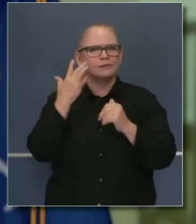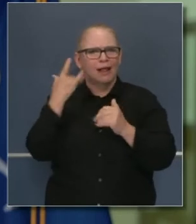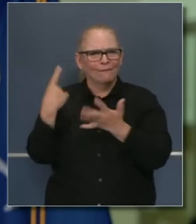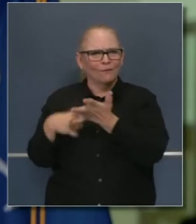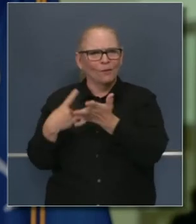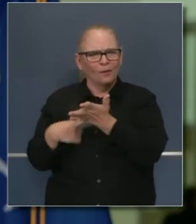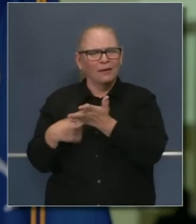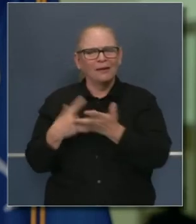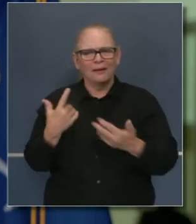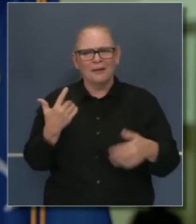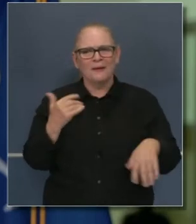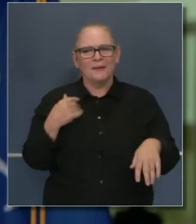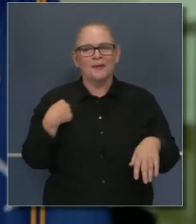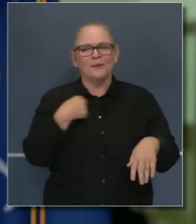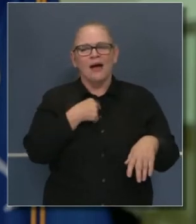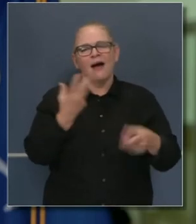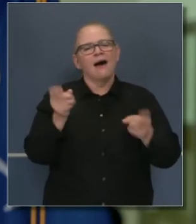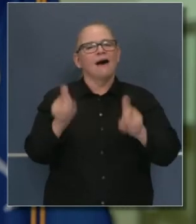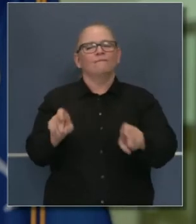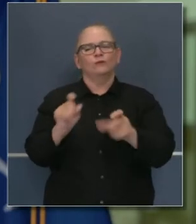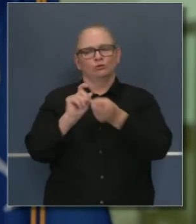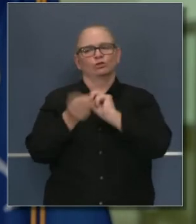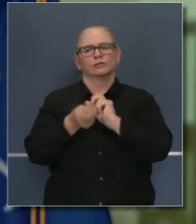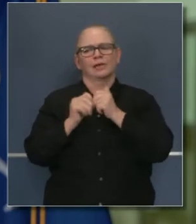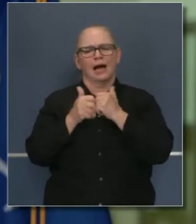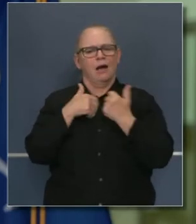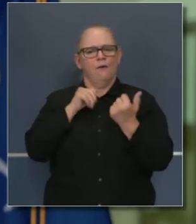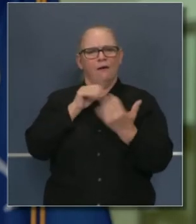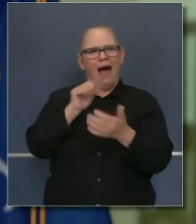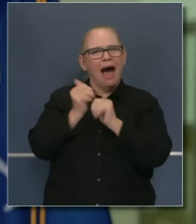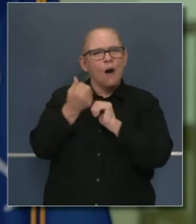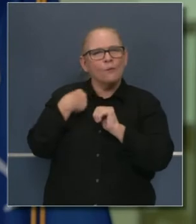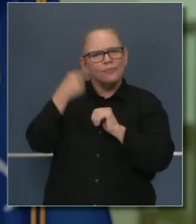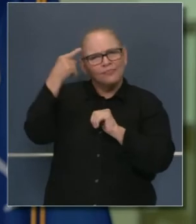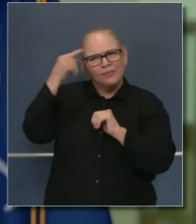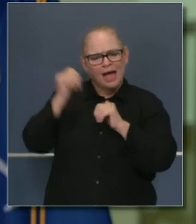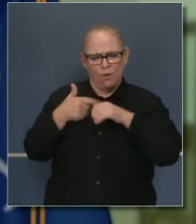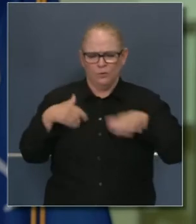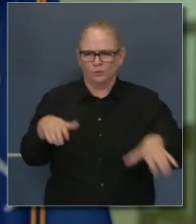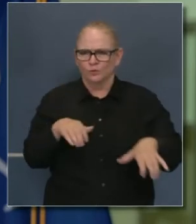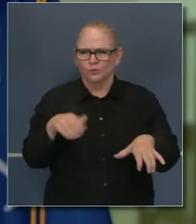que pensar en la demografía, tenemos que hablar de nuestra tecnología,